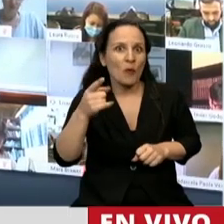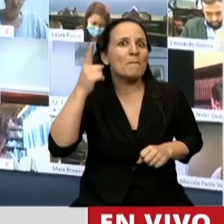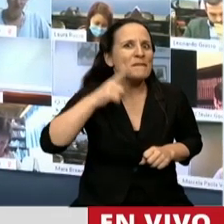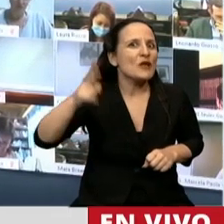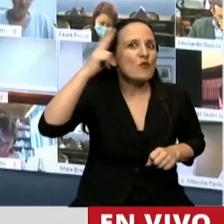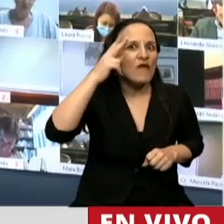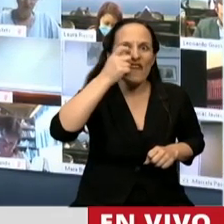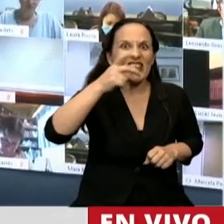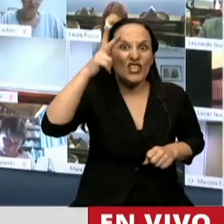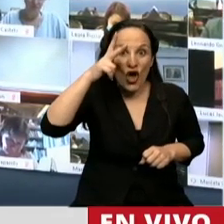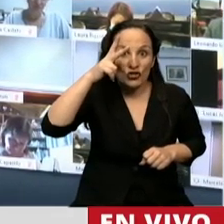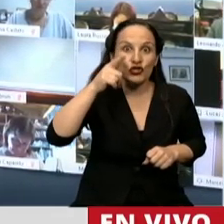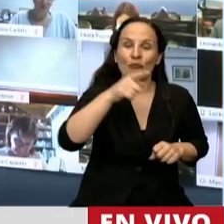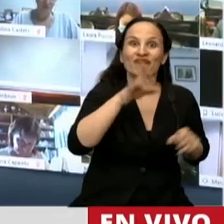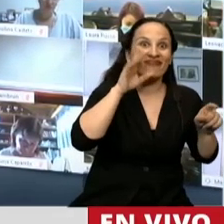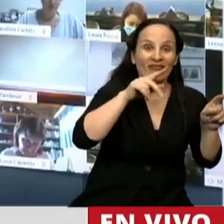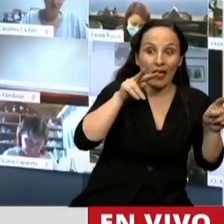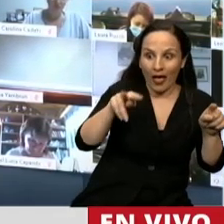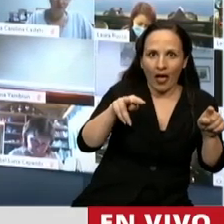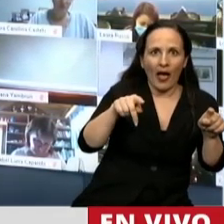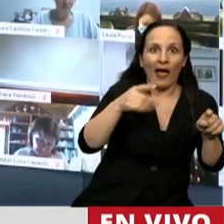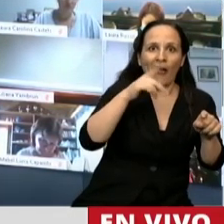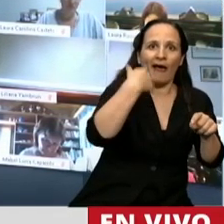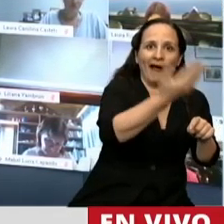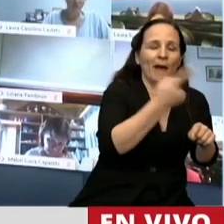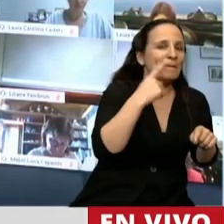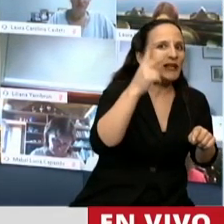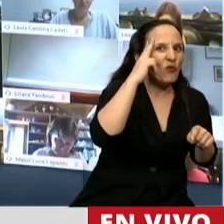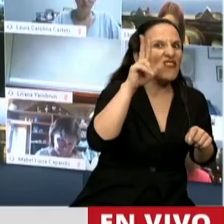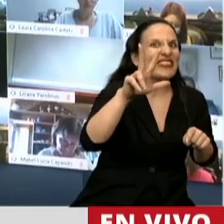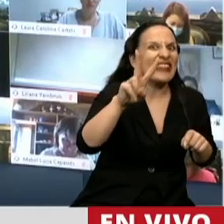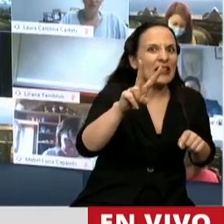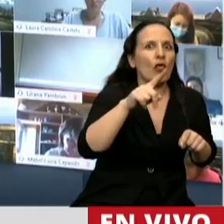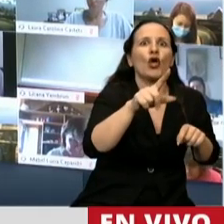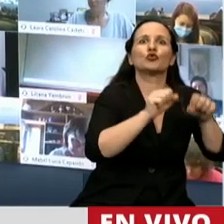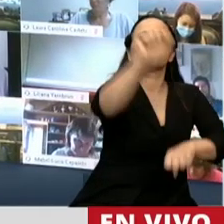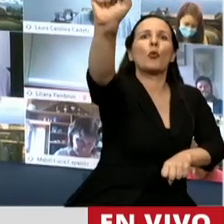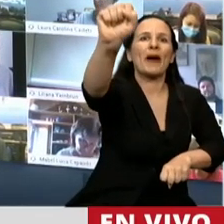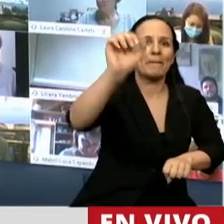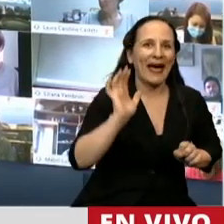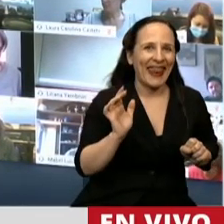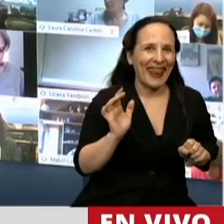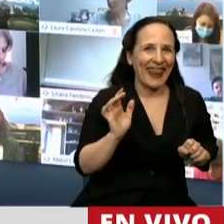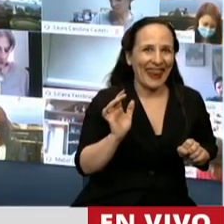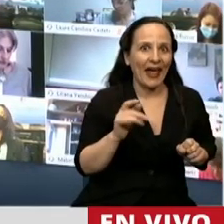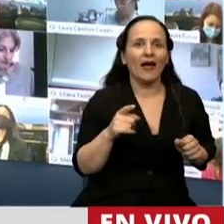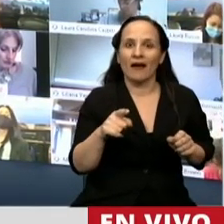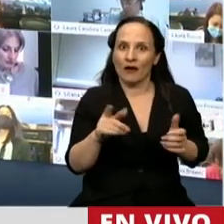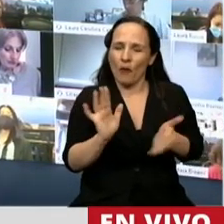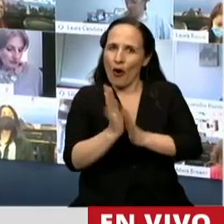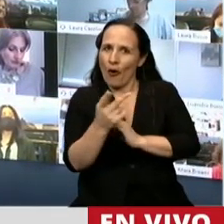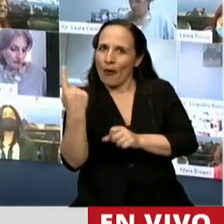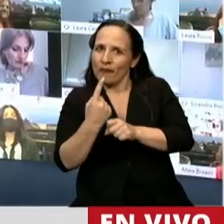Los norteamericanos recién sacan a Superman en 1932. O que Argentina tiene una cultura,